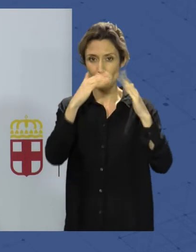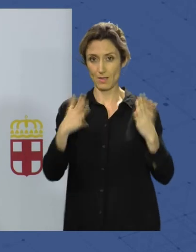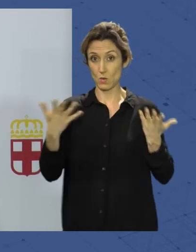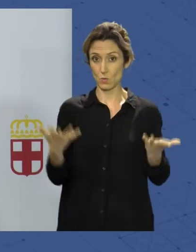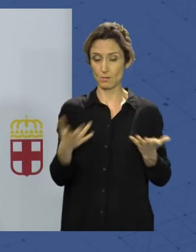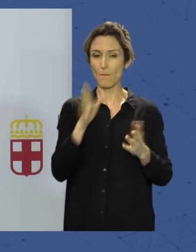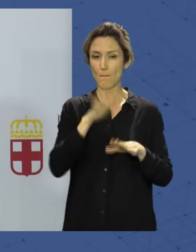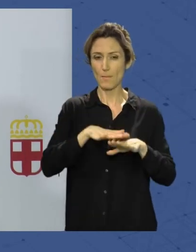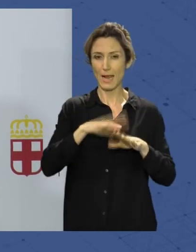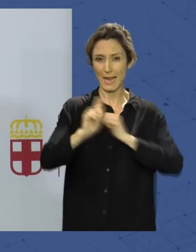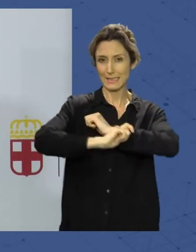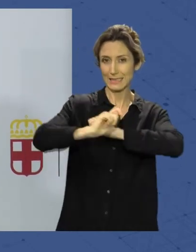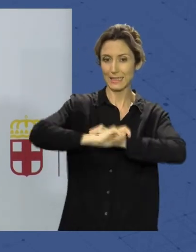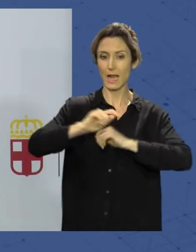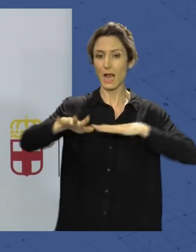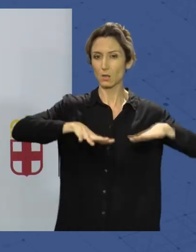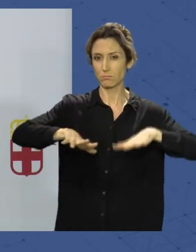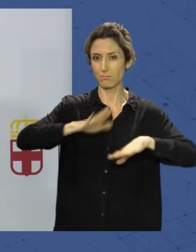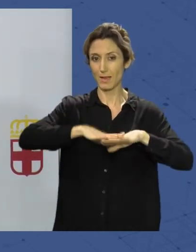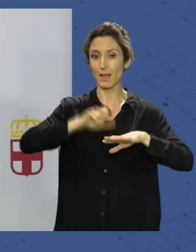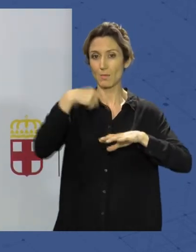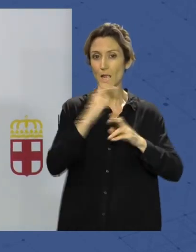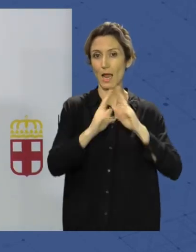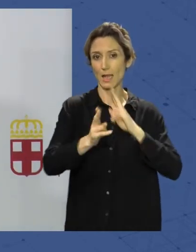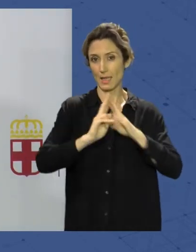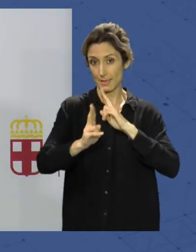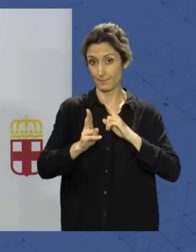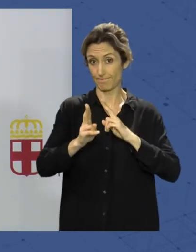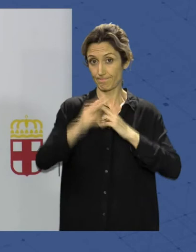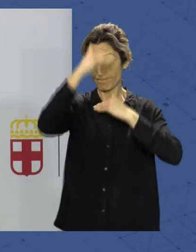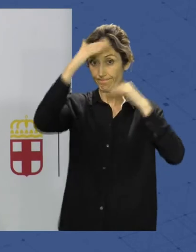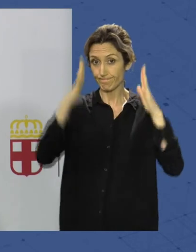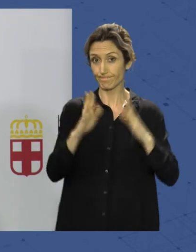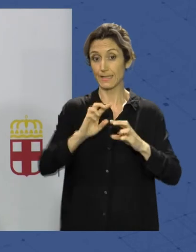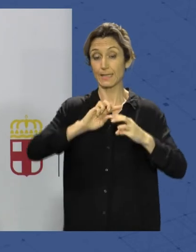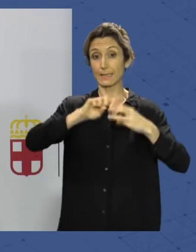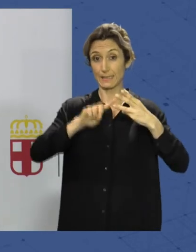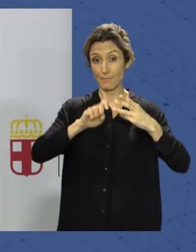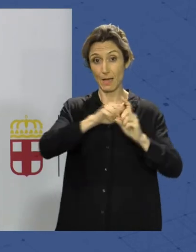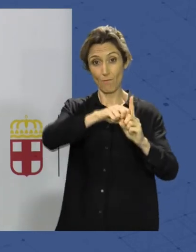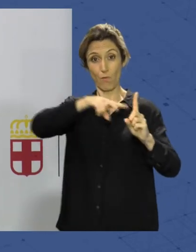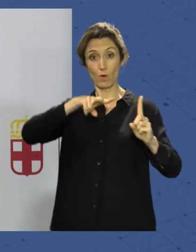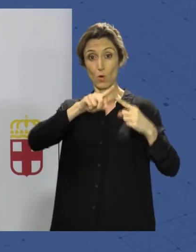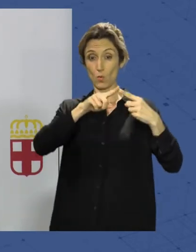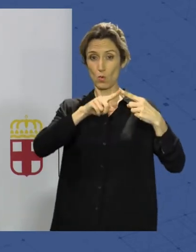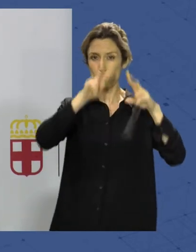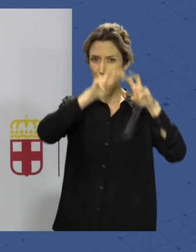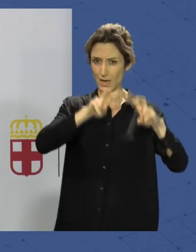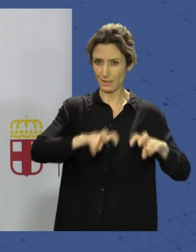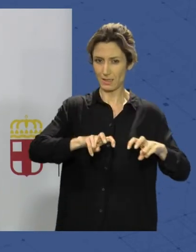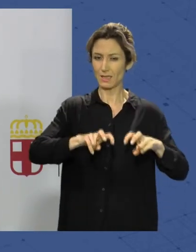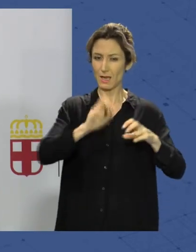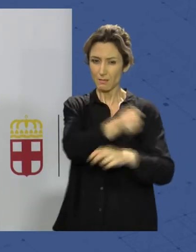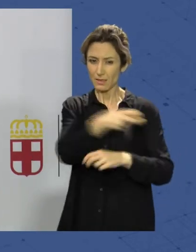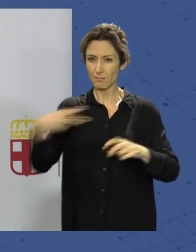establecer las estrategias y actuaciones para atenderlas. Es decir, tiene un triple enfoque. Por una parte analítico, es decir, de diagnóstico de la